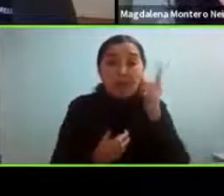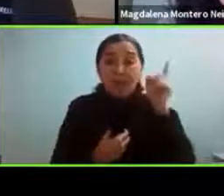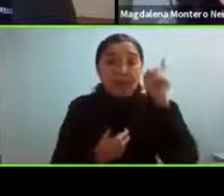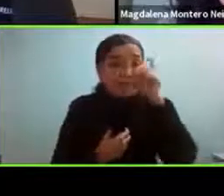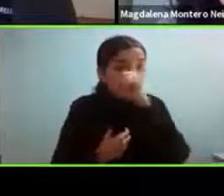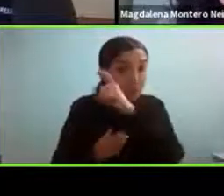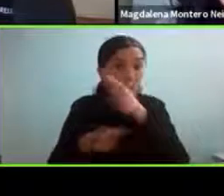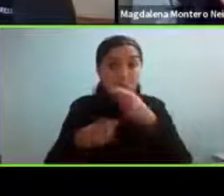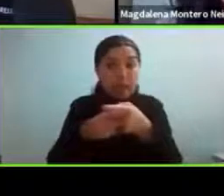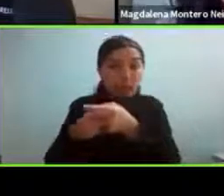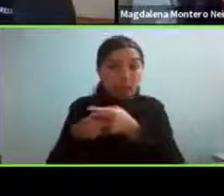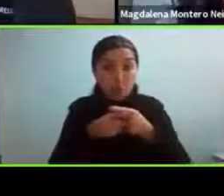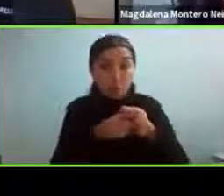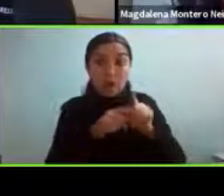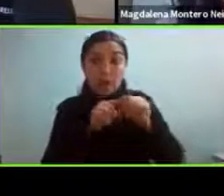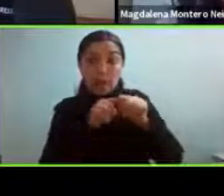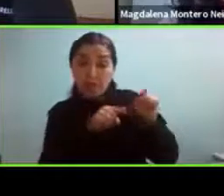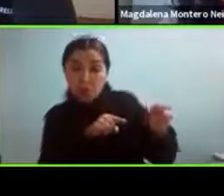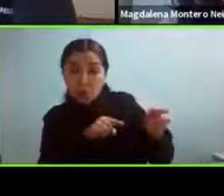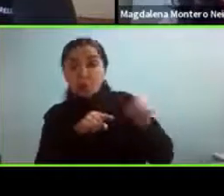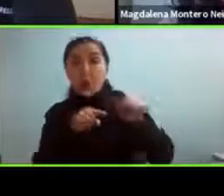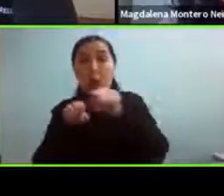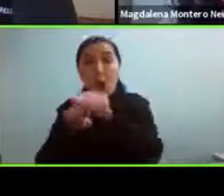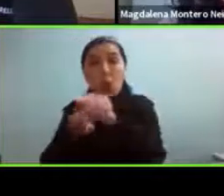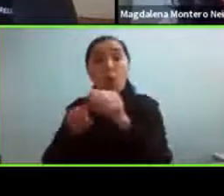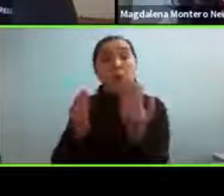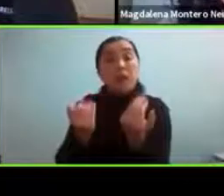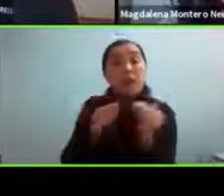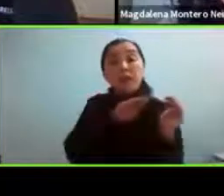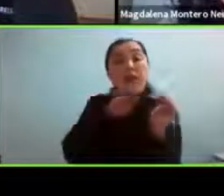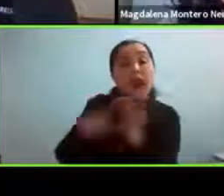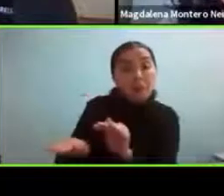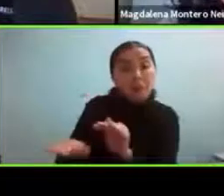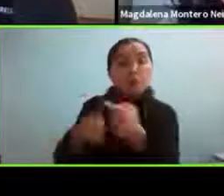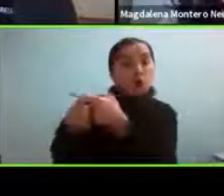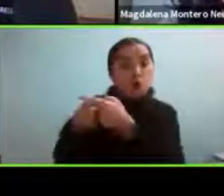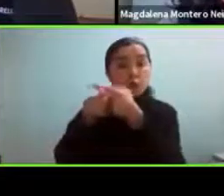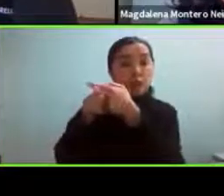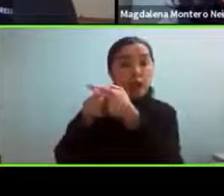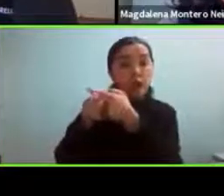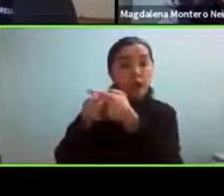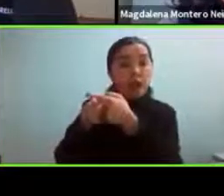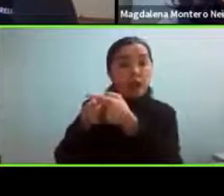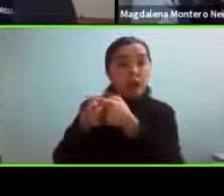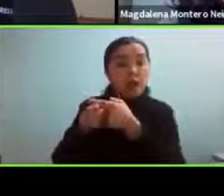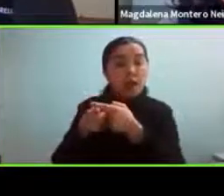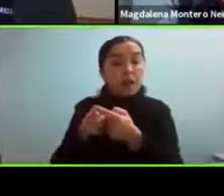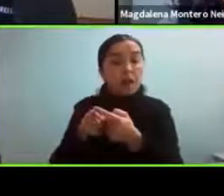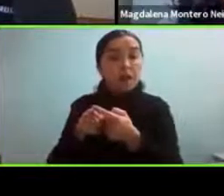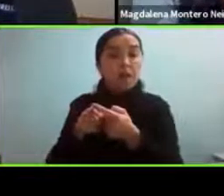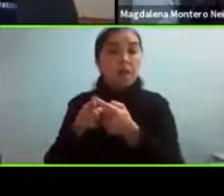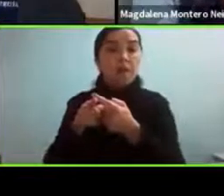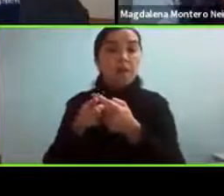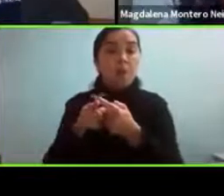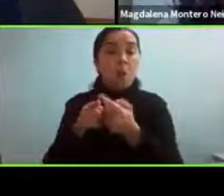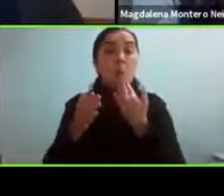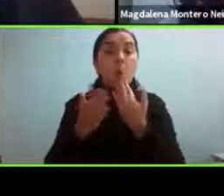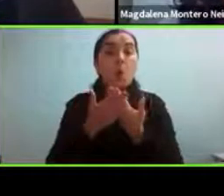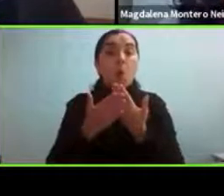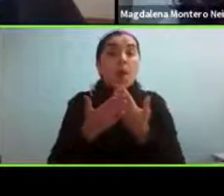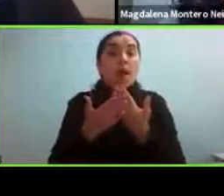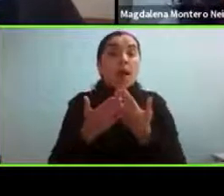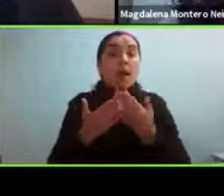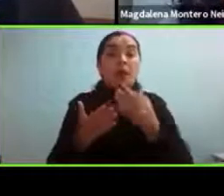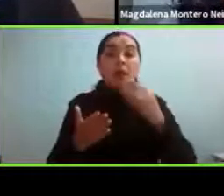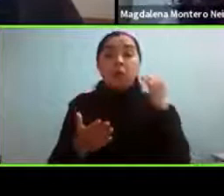que tiene otra o el tipo de necesidad de apoyo que tiene otra a nivel social en general cuando los niños o las